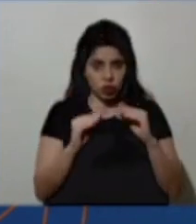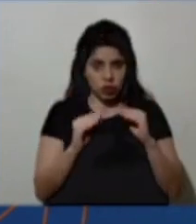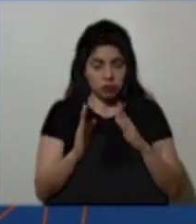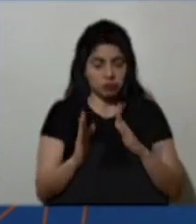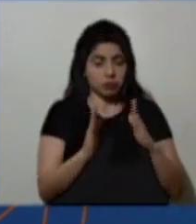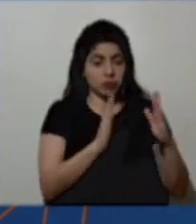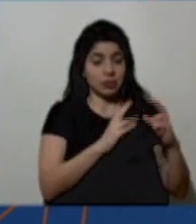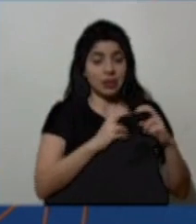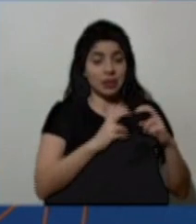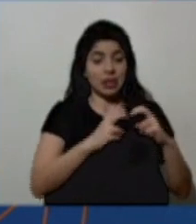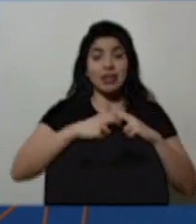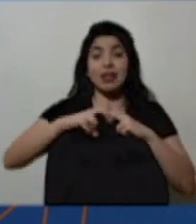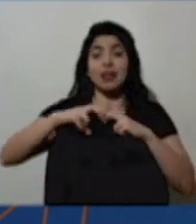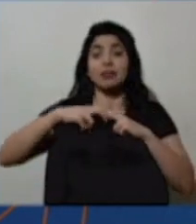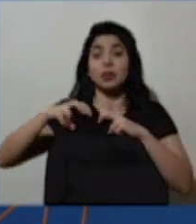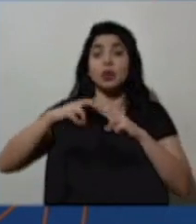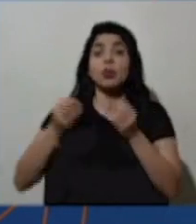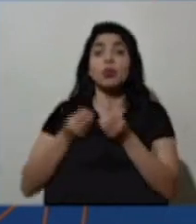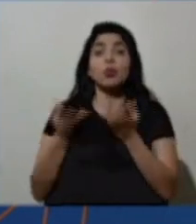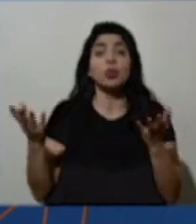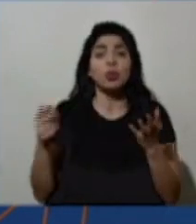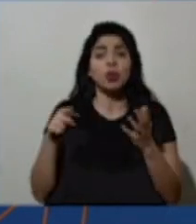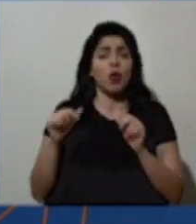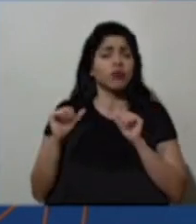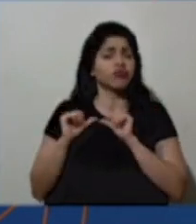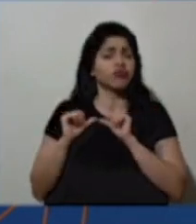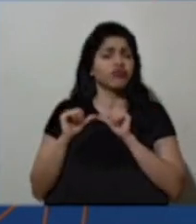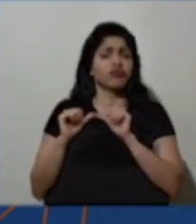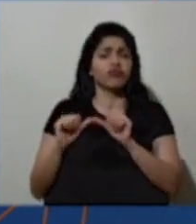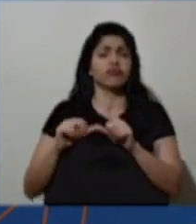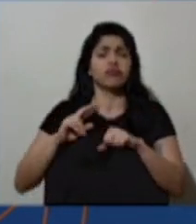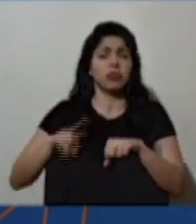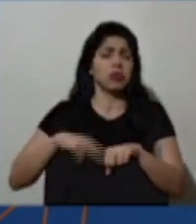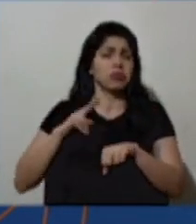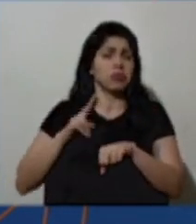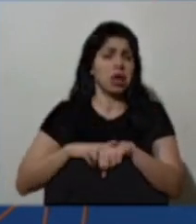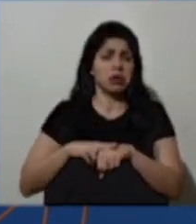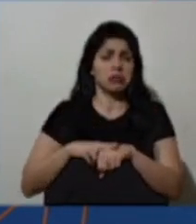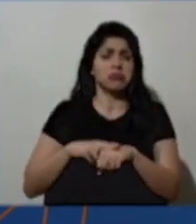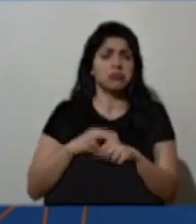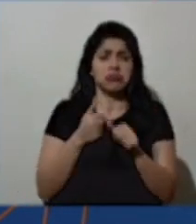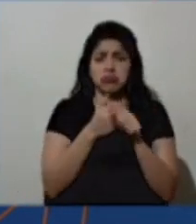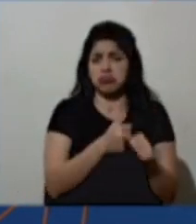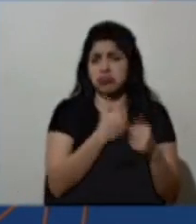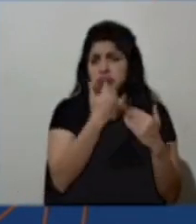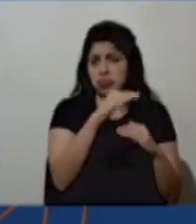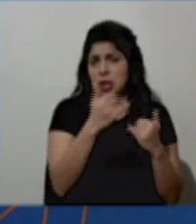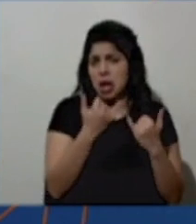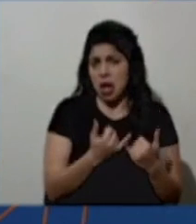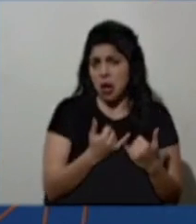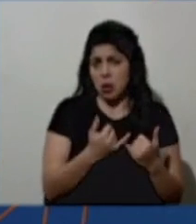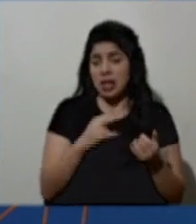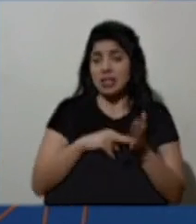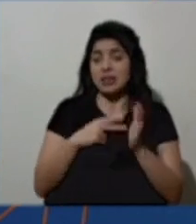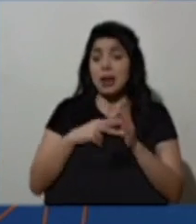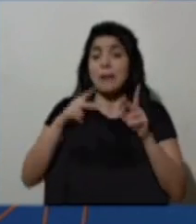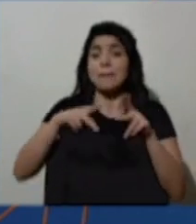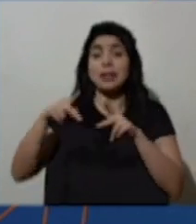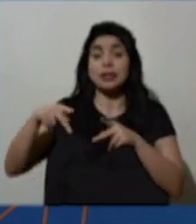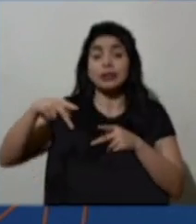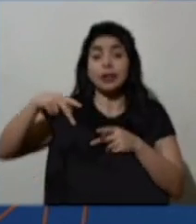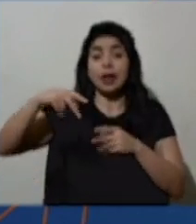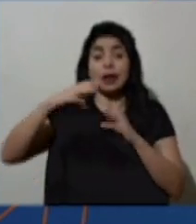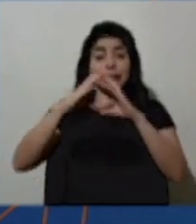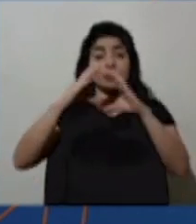público se mantendrá de manera regular con la restricción actual, que es sin personas de pie en el